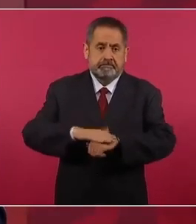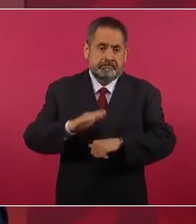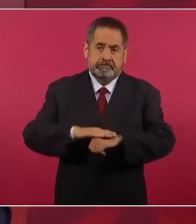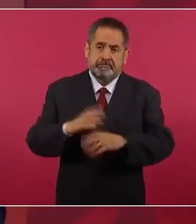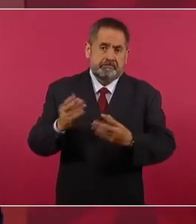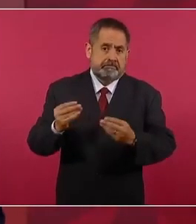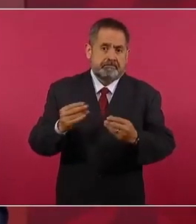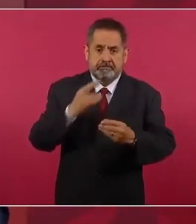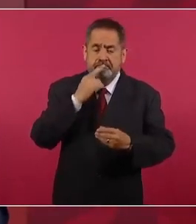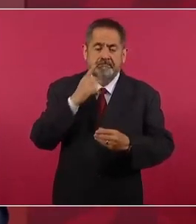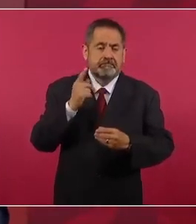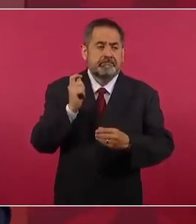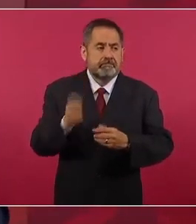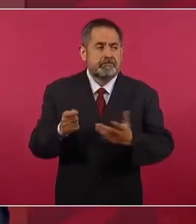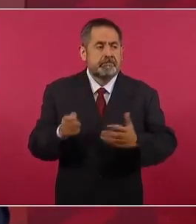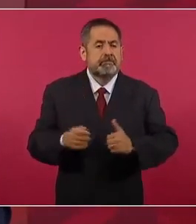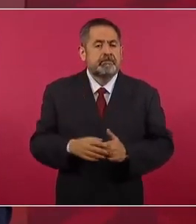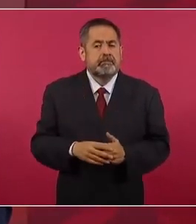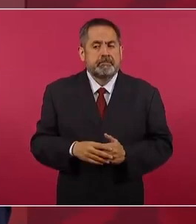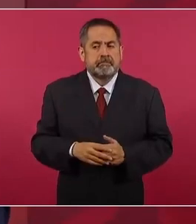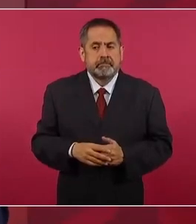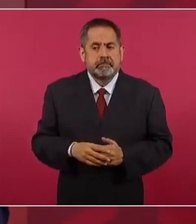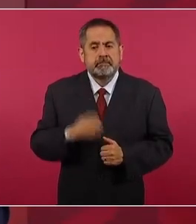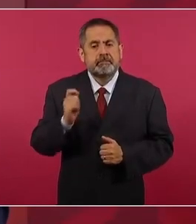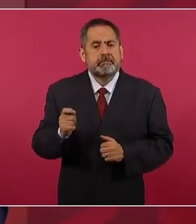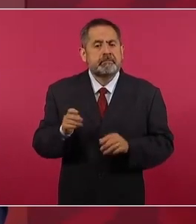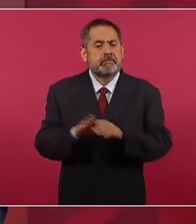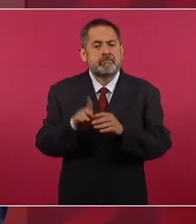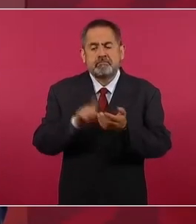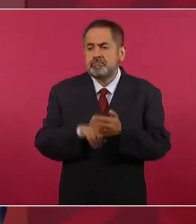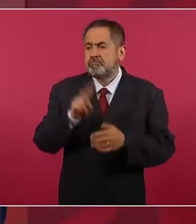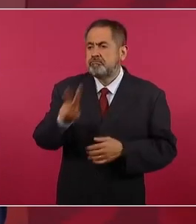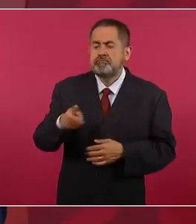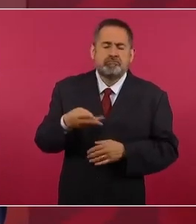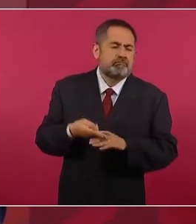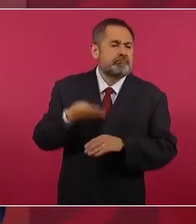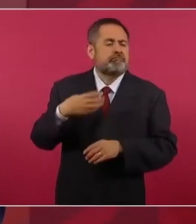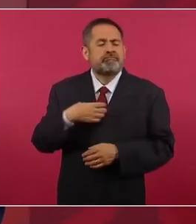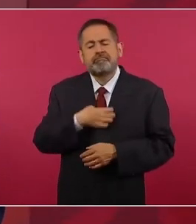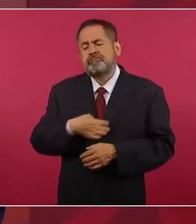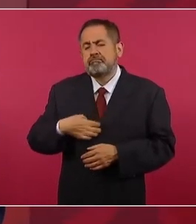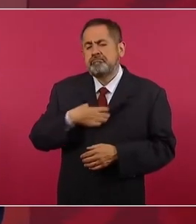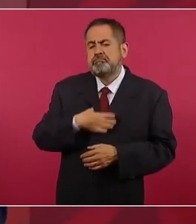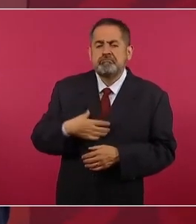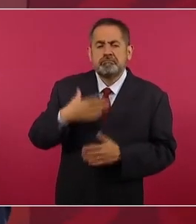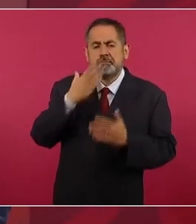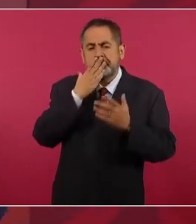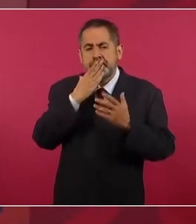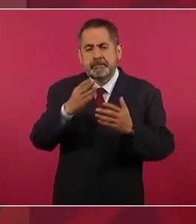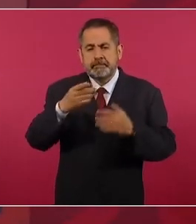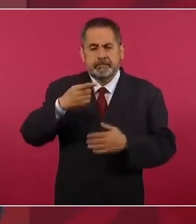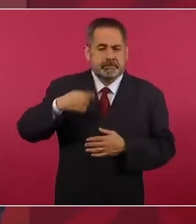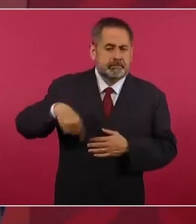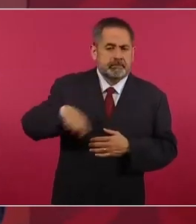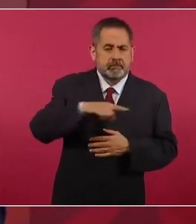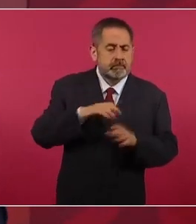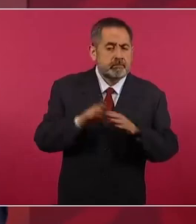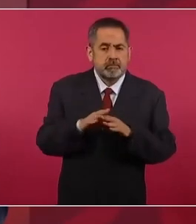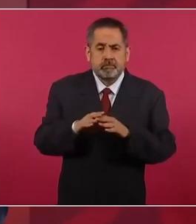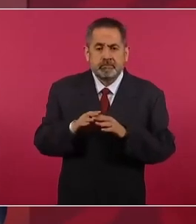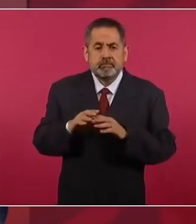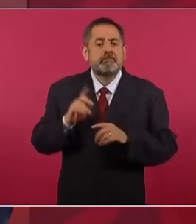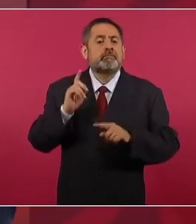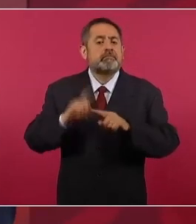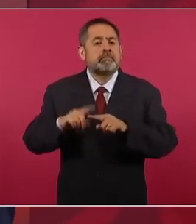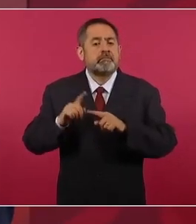y pues estoy muy contento porque hay relevo